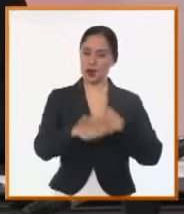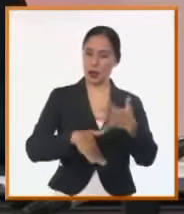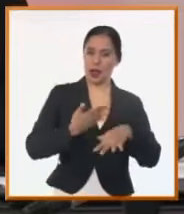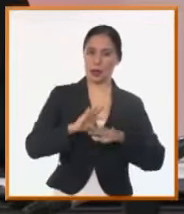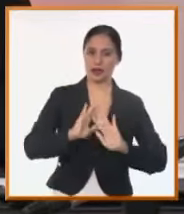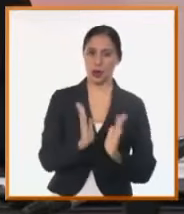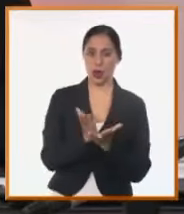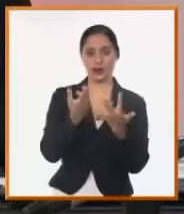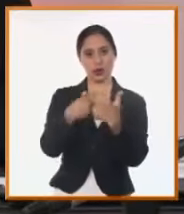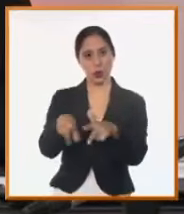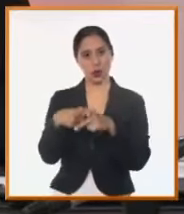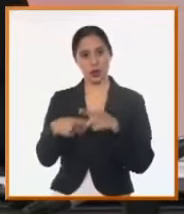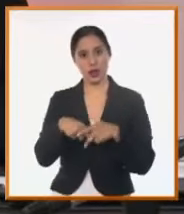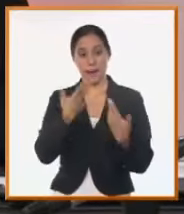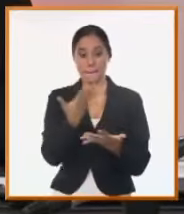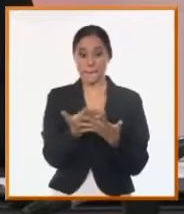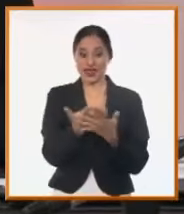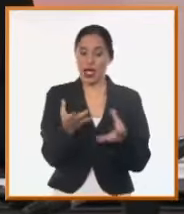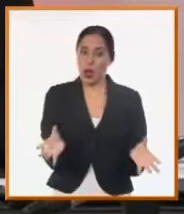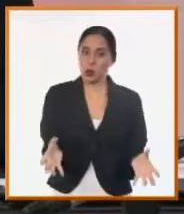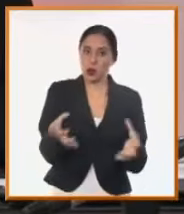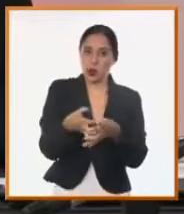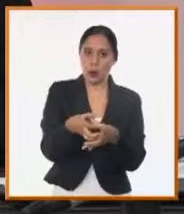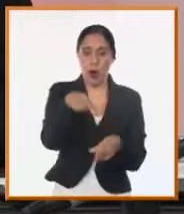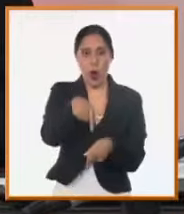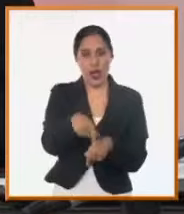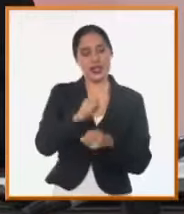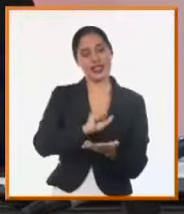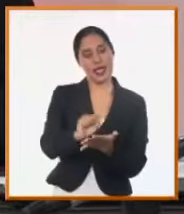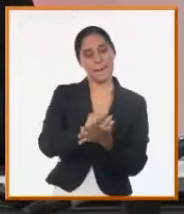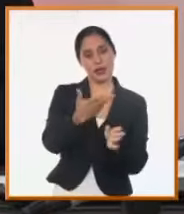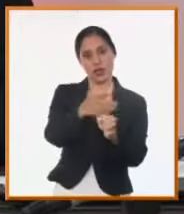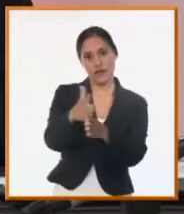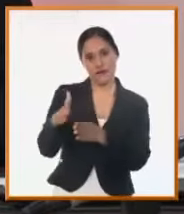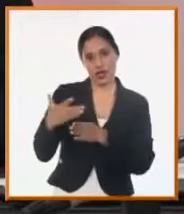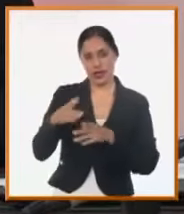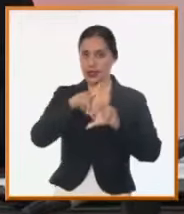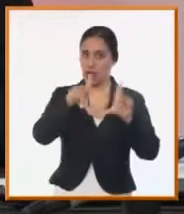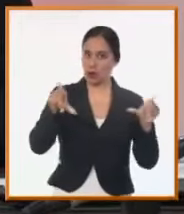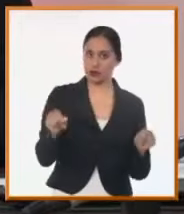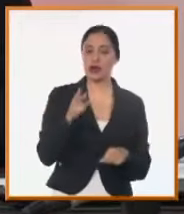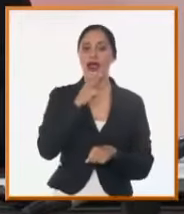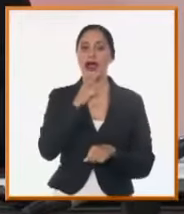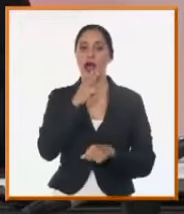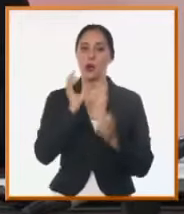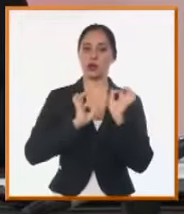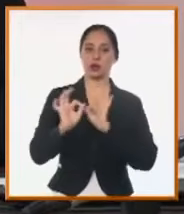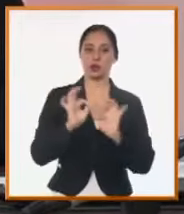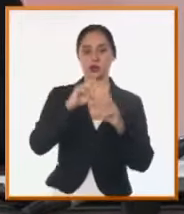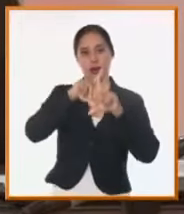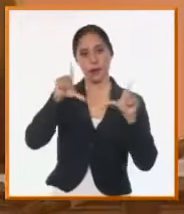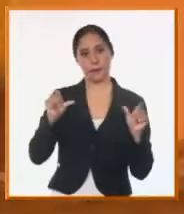que enfrenta este grupo empresarial y servicios en general de agua y saneamiento en el país.